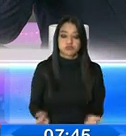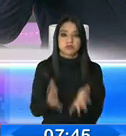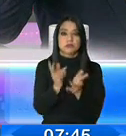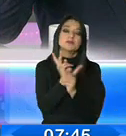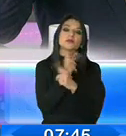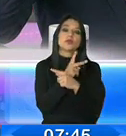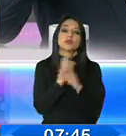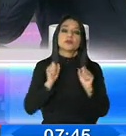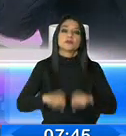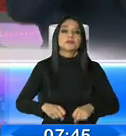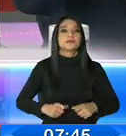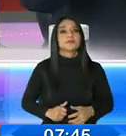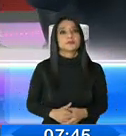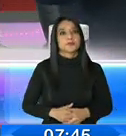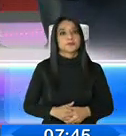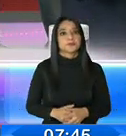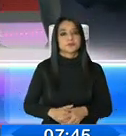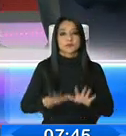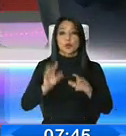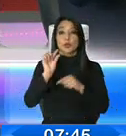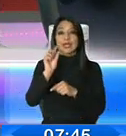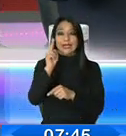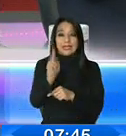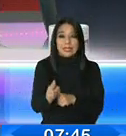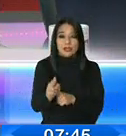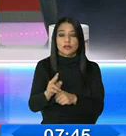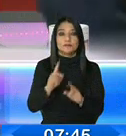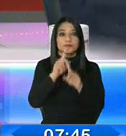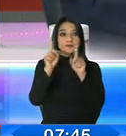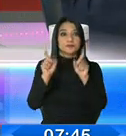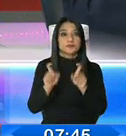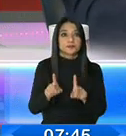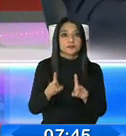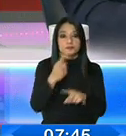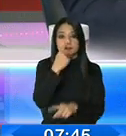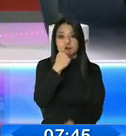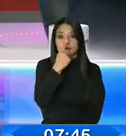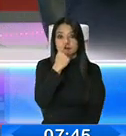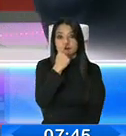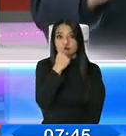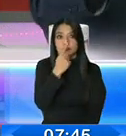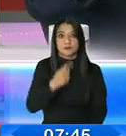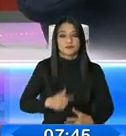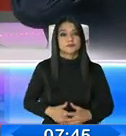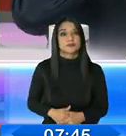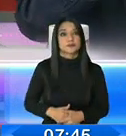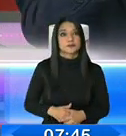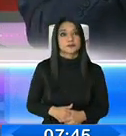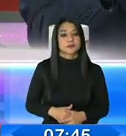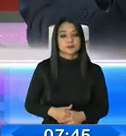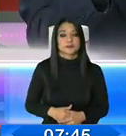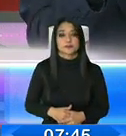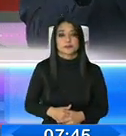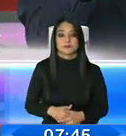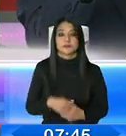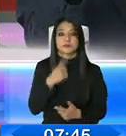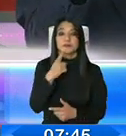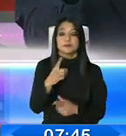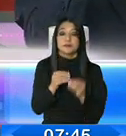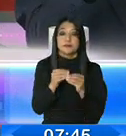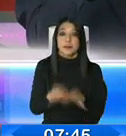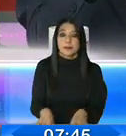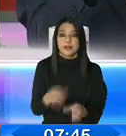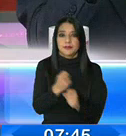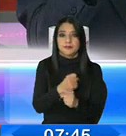producción. Ministro, ahí vamos a parar un ratito y le vamos a cambiar la pregunta porque está interesante el diálogo acá. A ver, habíamos hablado de los desempleados, hay